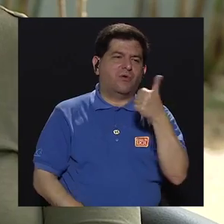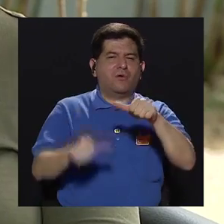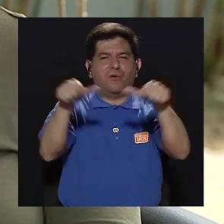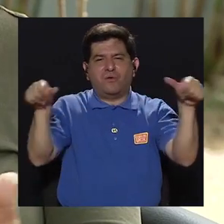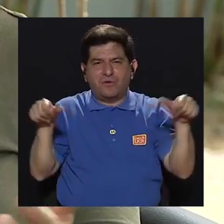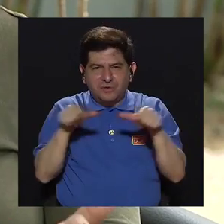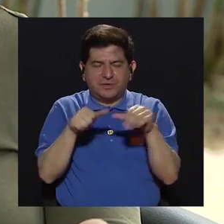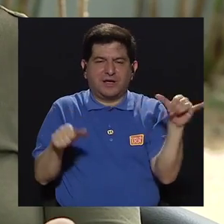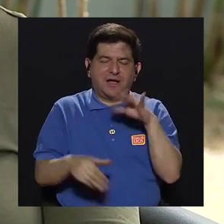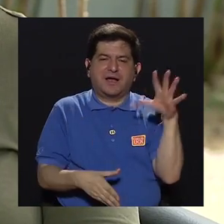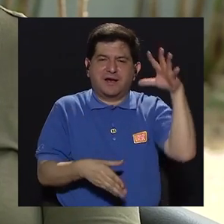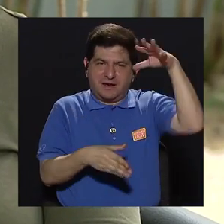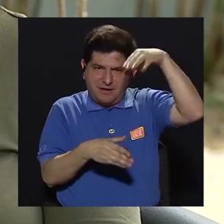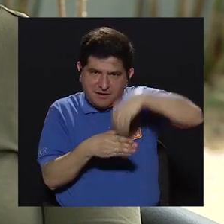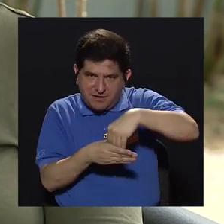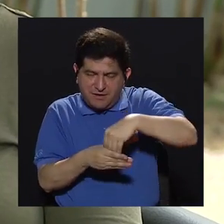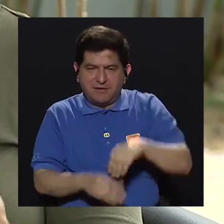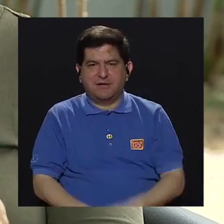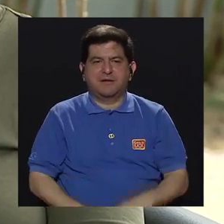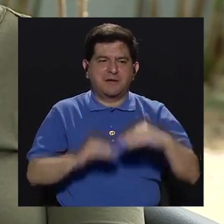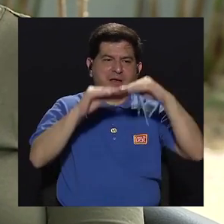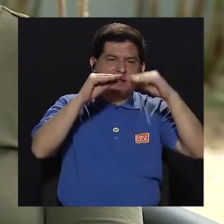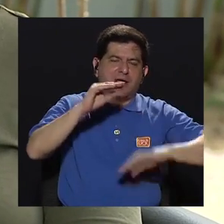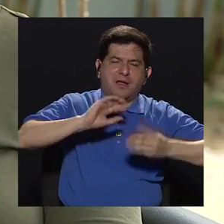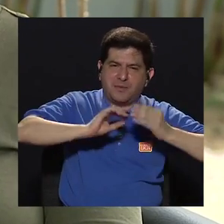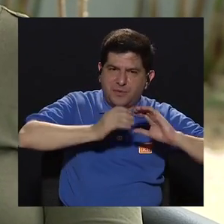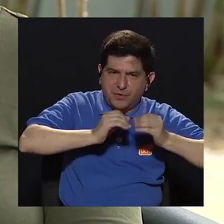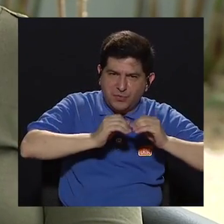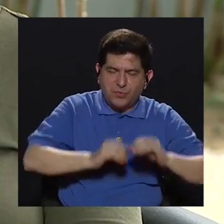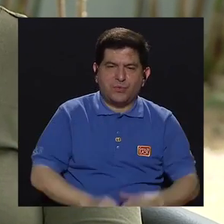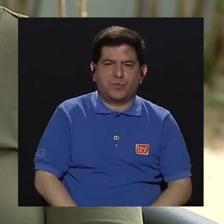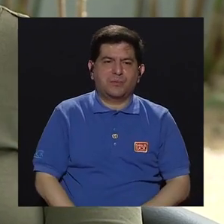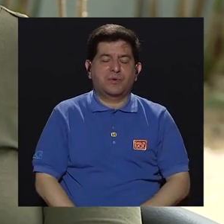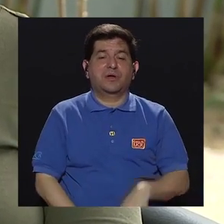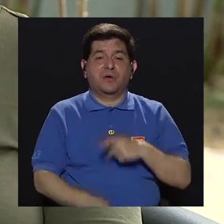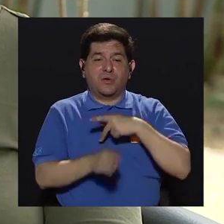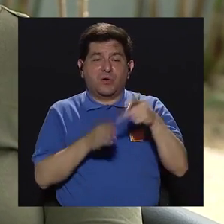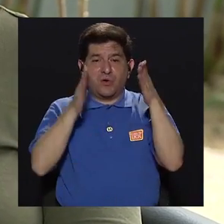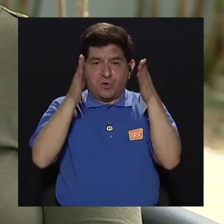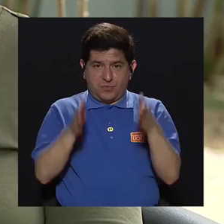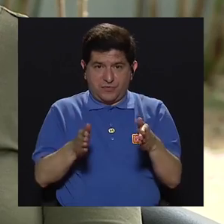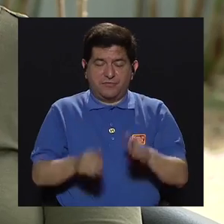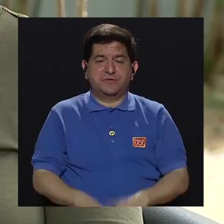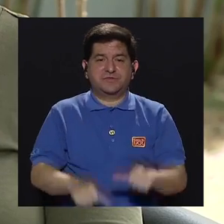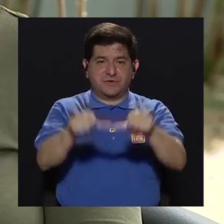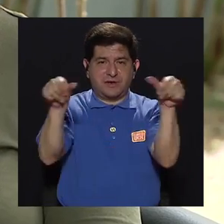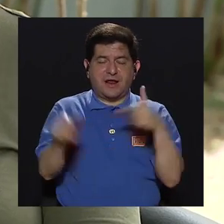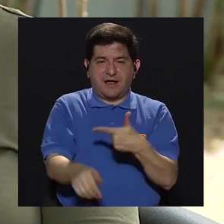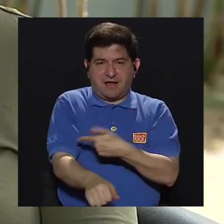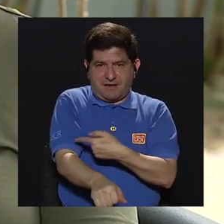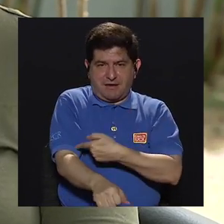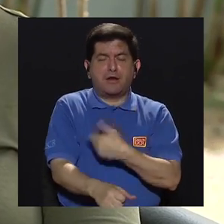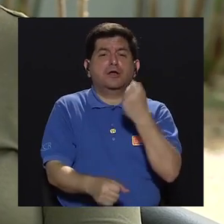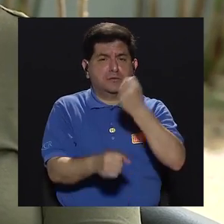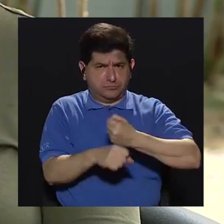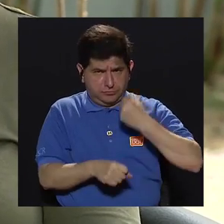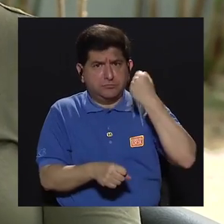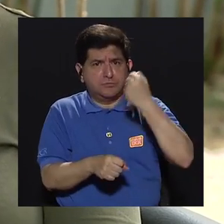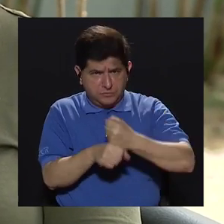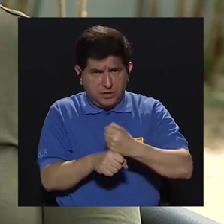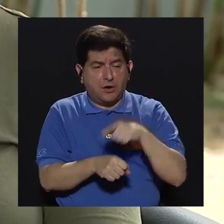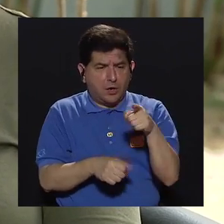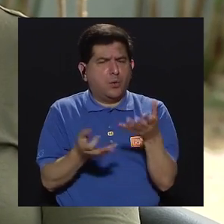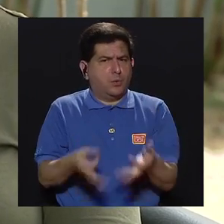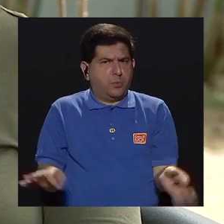otros campos donde también está insertado en menor cantidad, en menor proporción el profesional en enfermería y que también desarrolla una labor